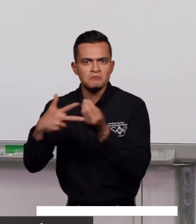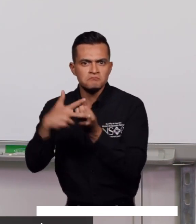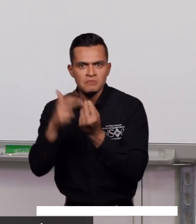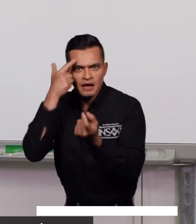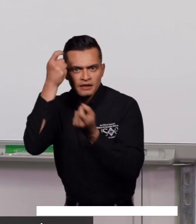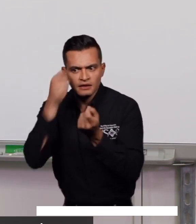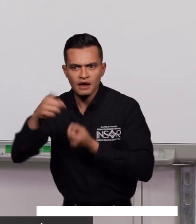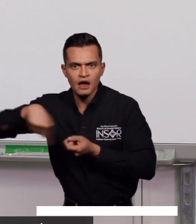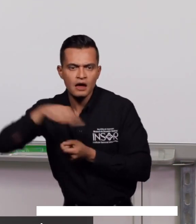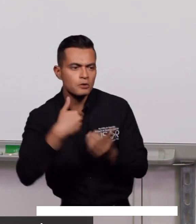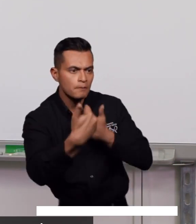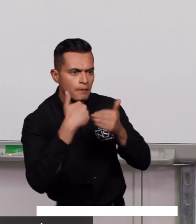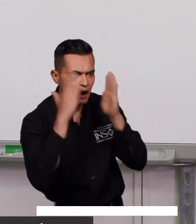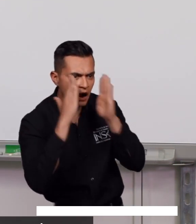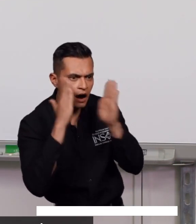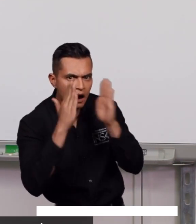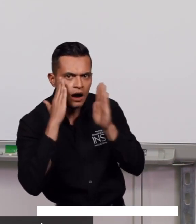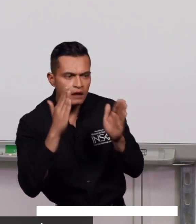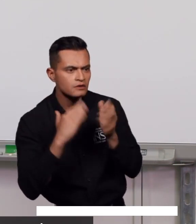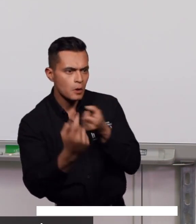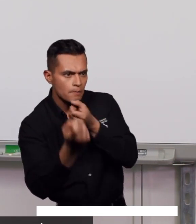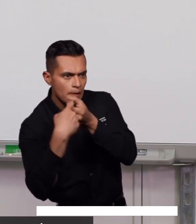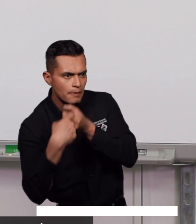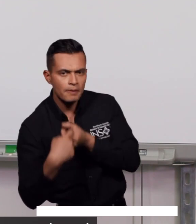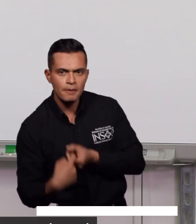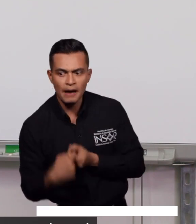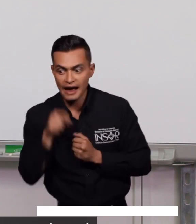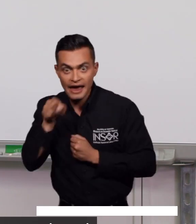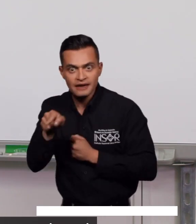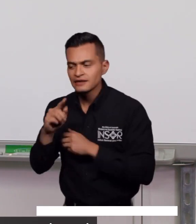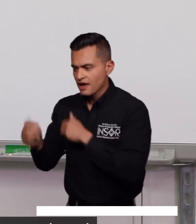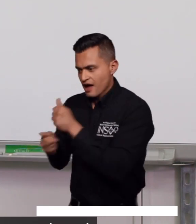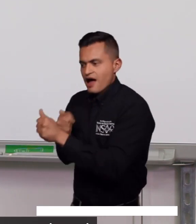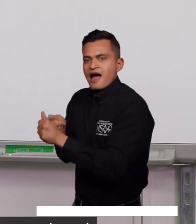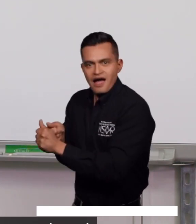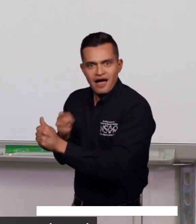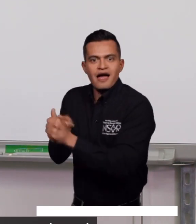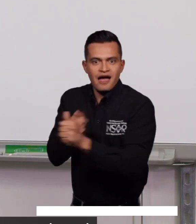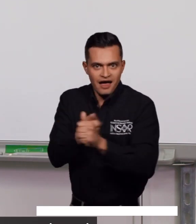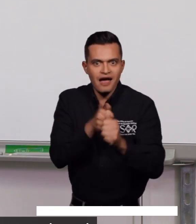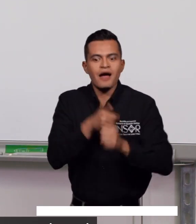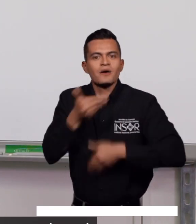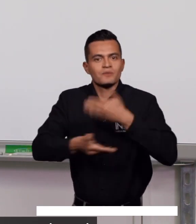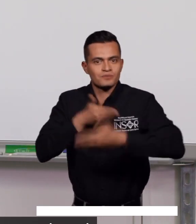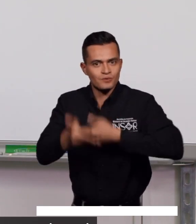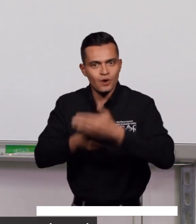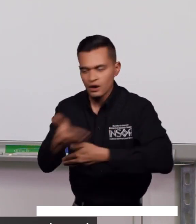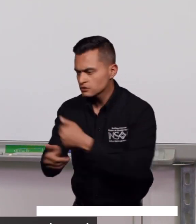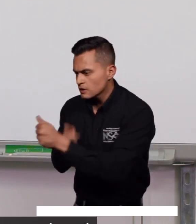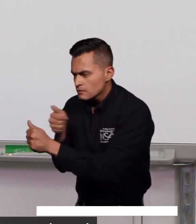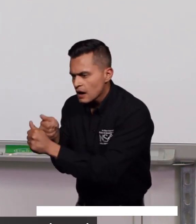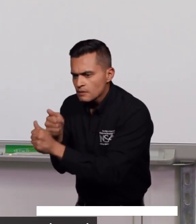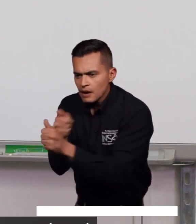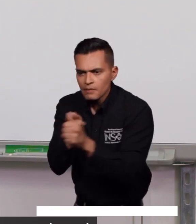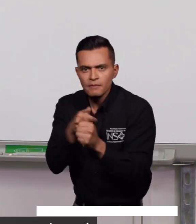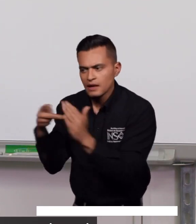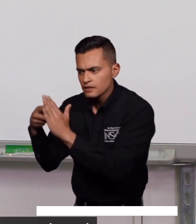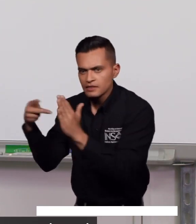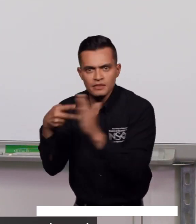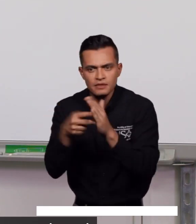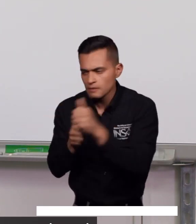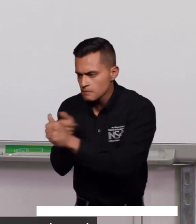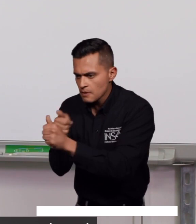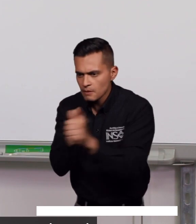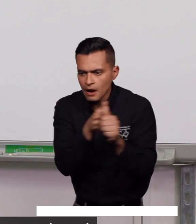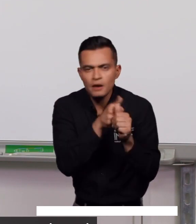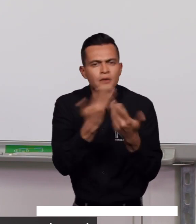los mecanismos de registro de la información de dichas atenciones. Realizamos un proceso de asistencia técnica con el cual